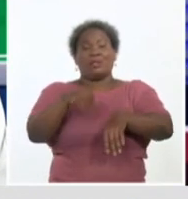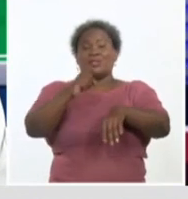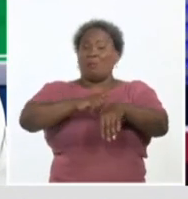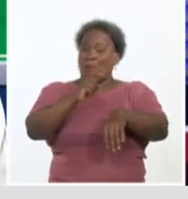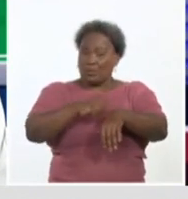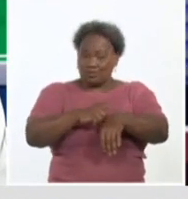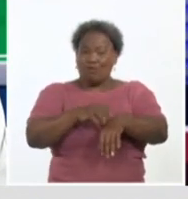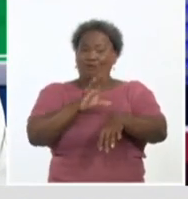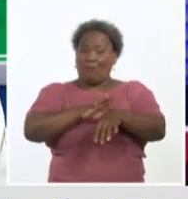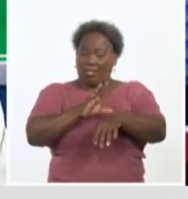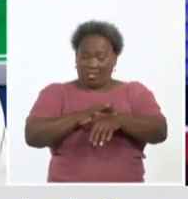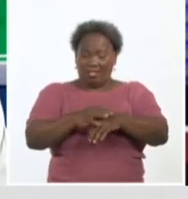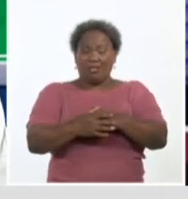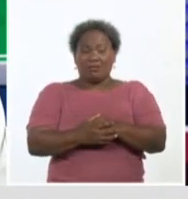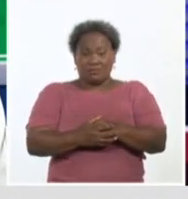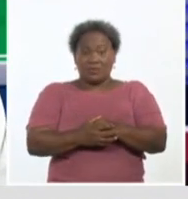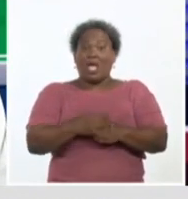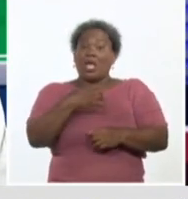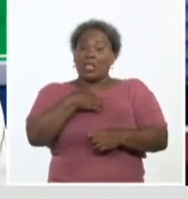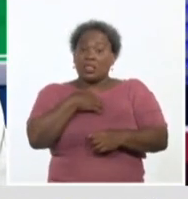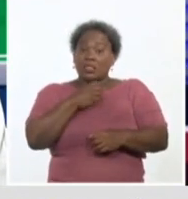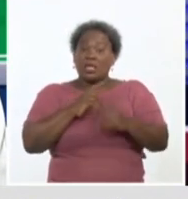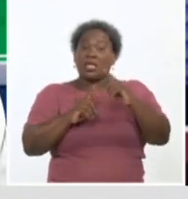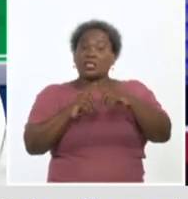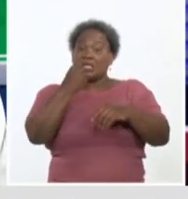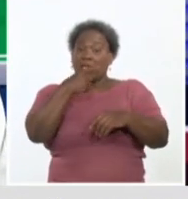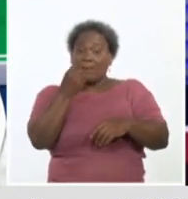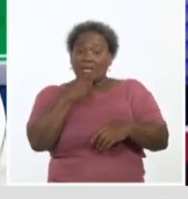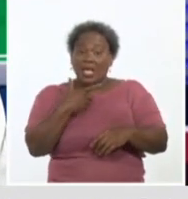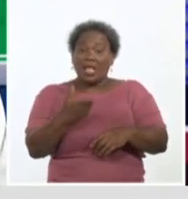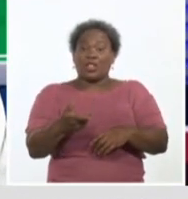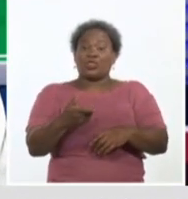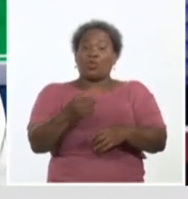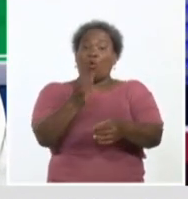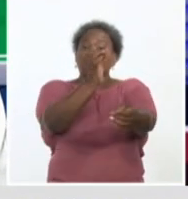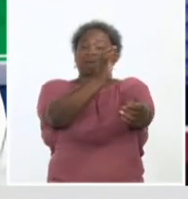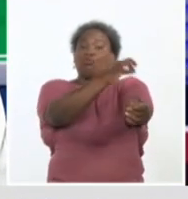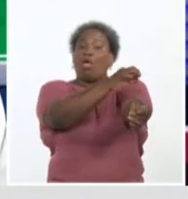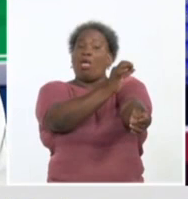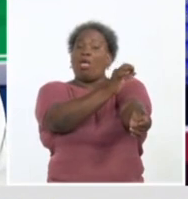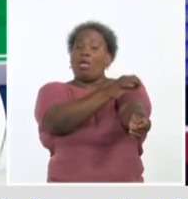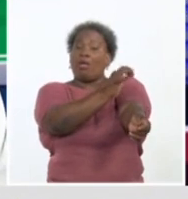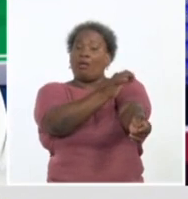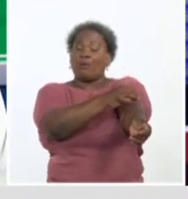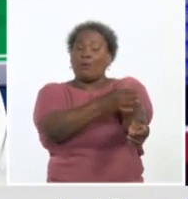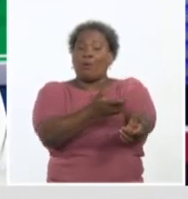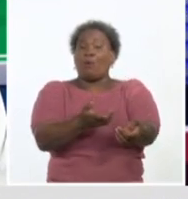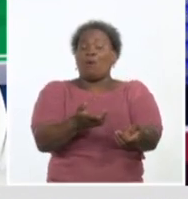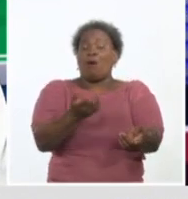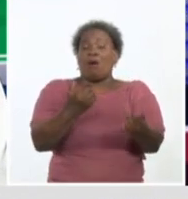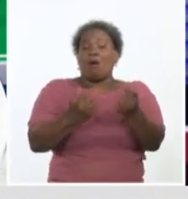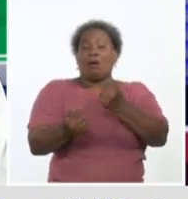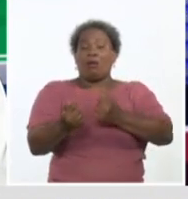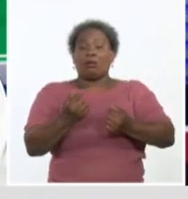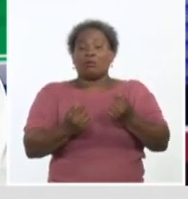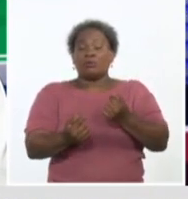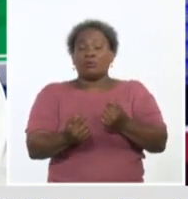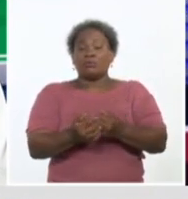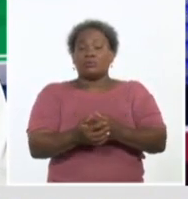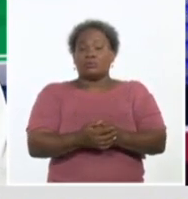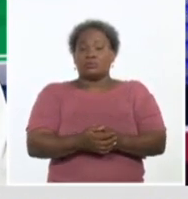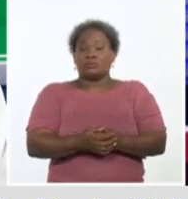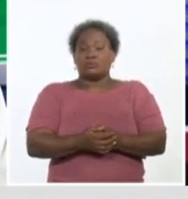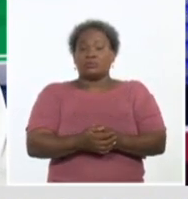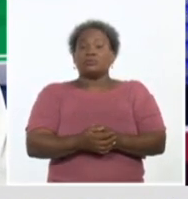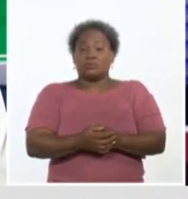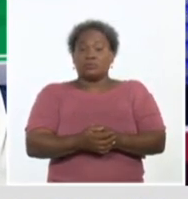O sea, si está con tratamientos citostáticos en estos momentos, tratamiento, o sea, a